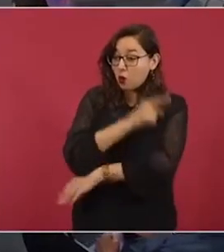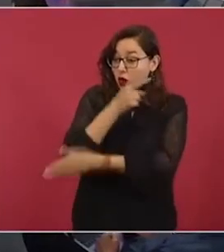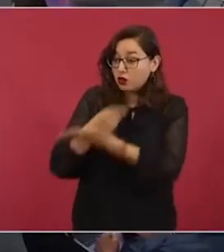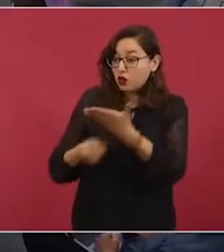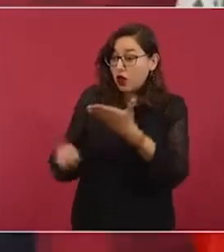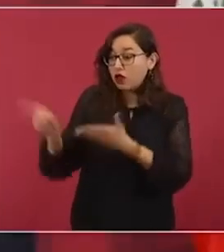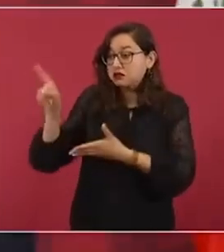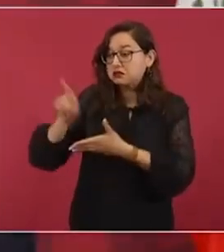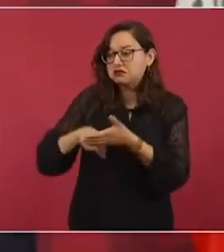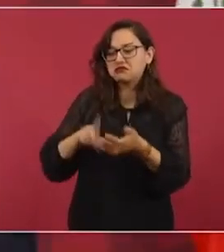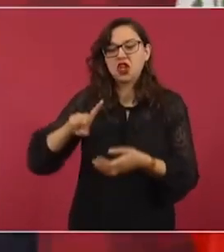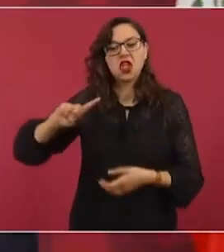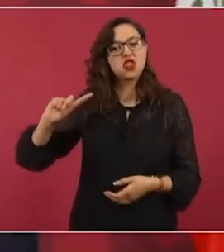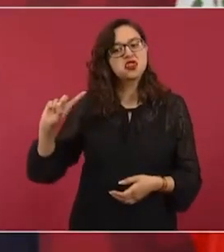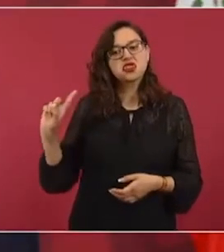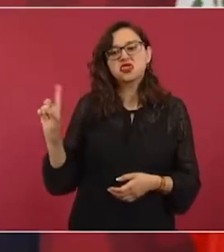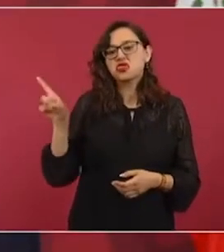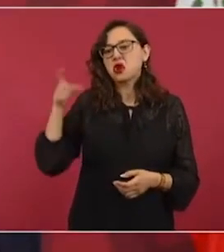nubes.